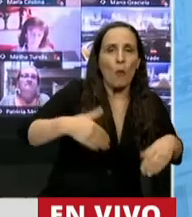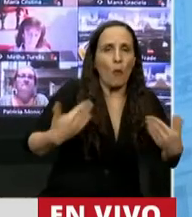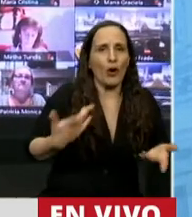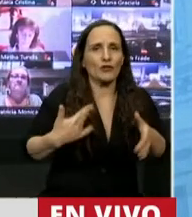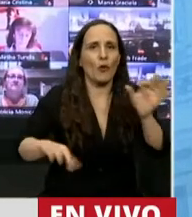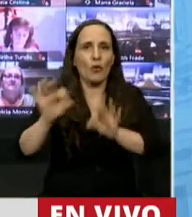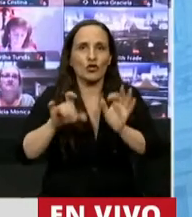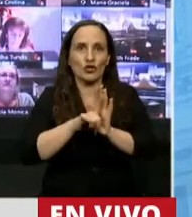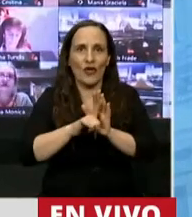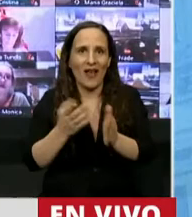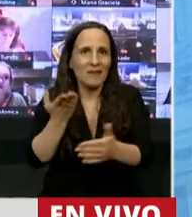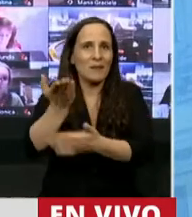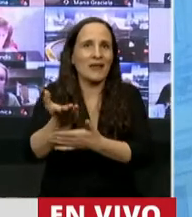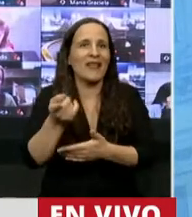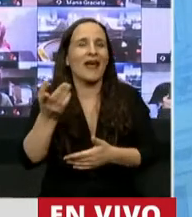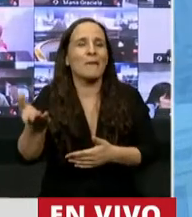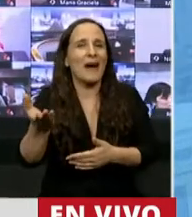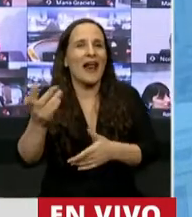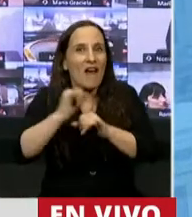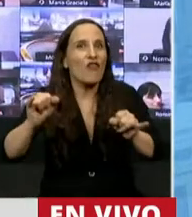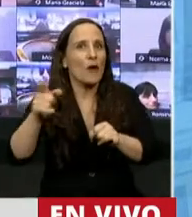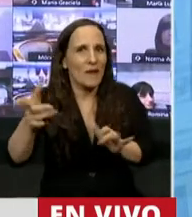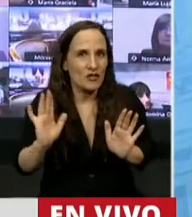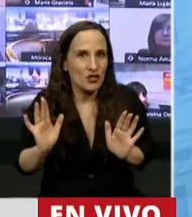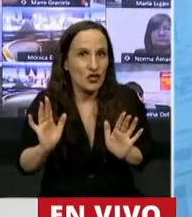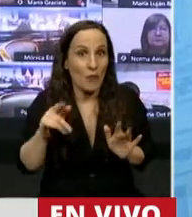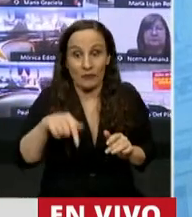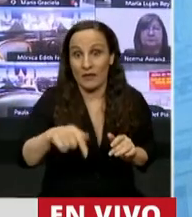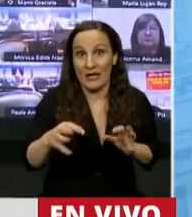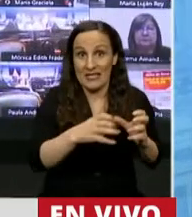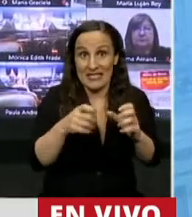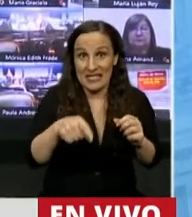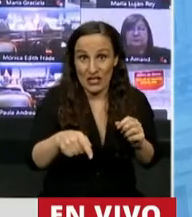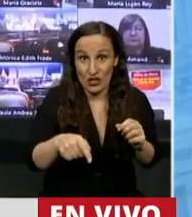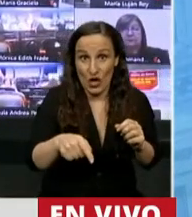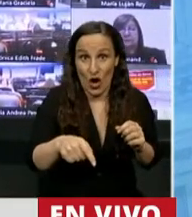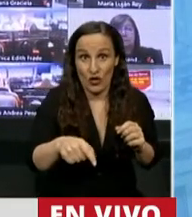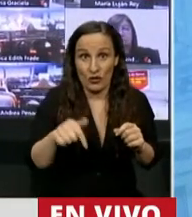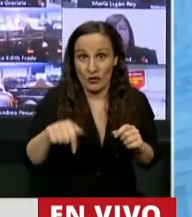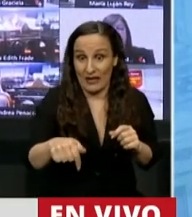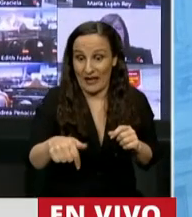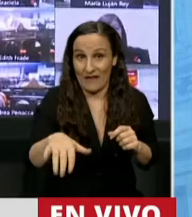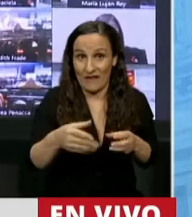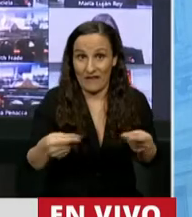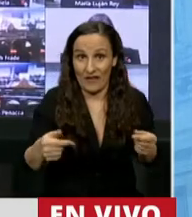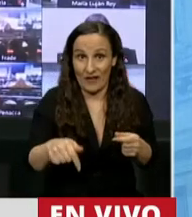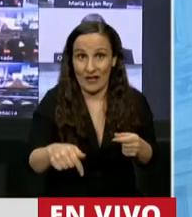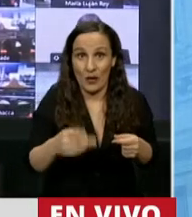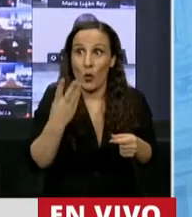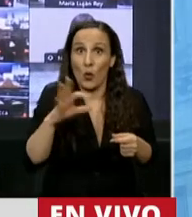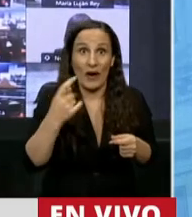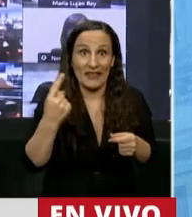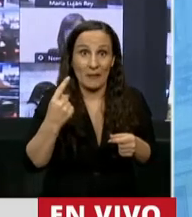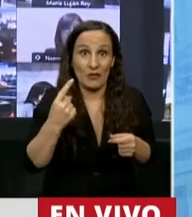proyecto de pedido de informe y promediando estas sesiones ordinarias que se estarían culminando en 40